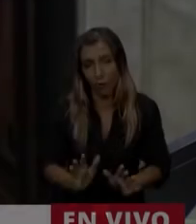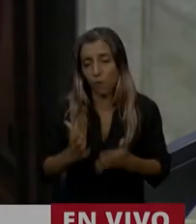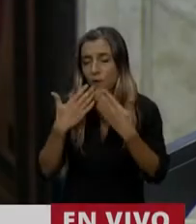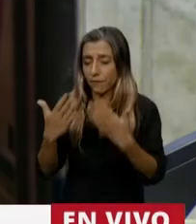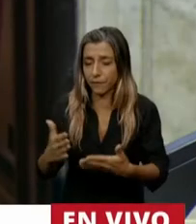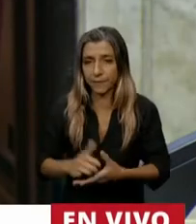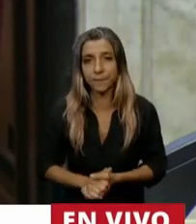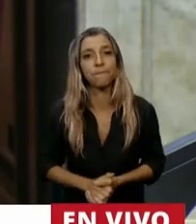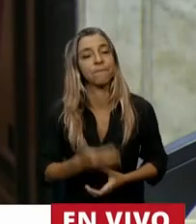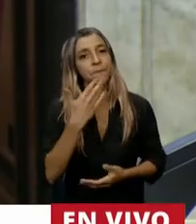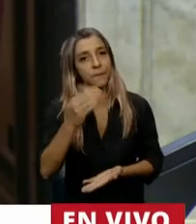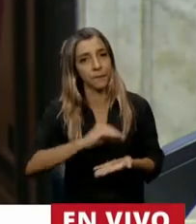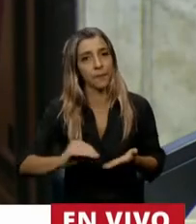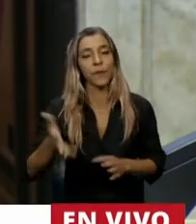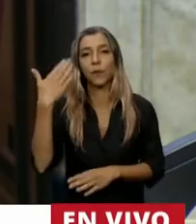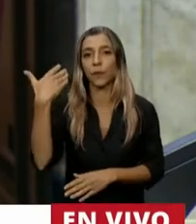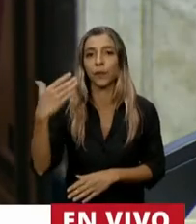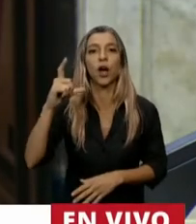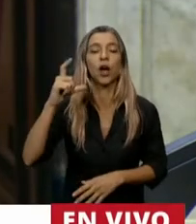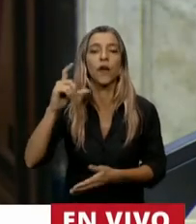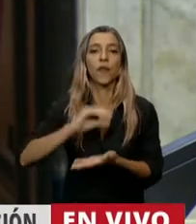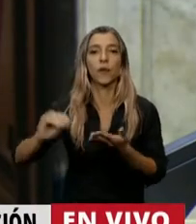El uso de la palabra del diputado Luis Contigiani.